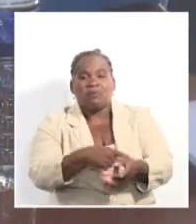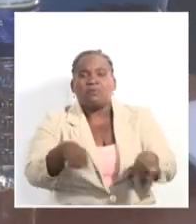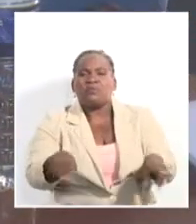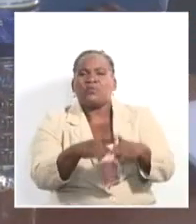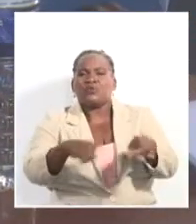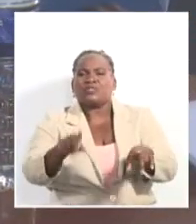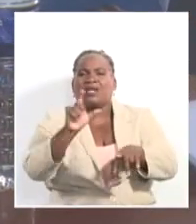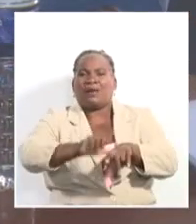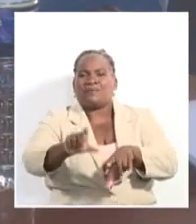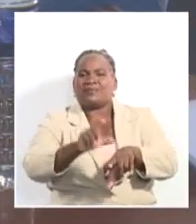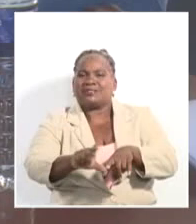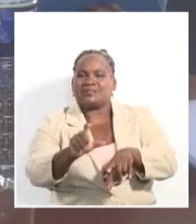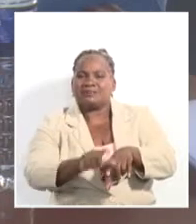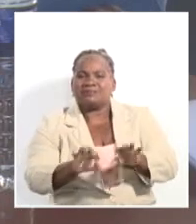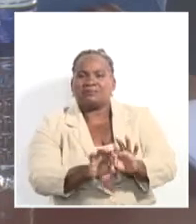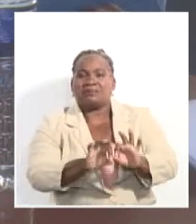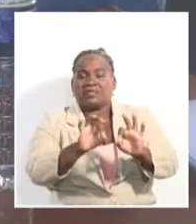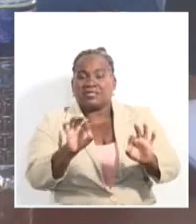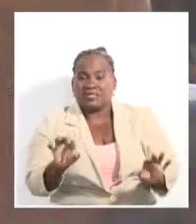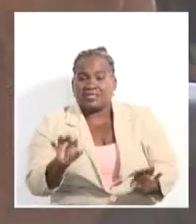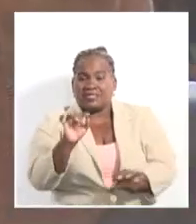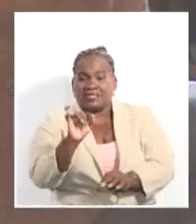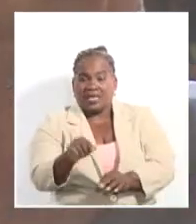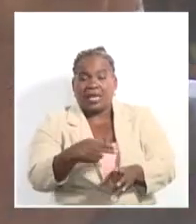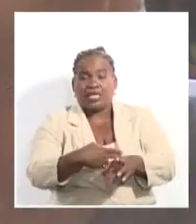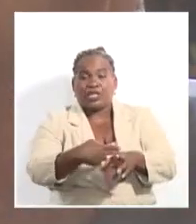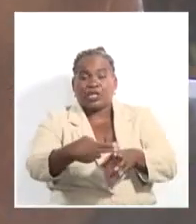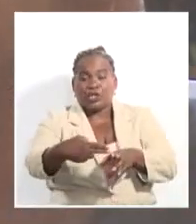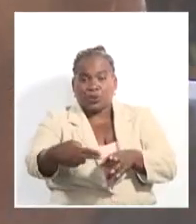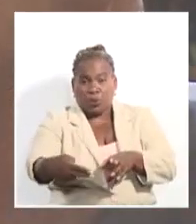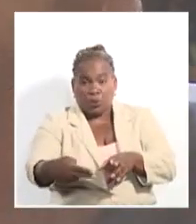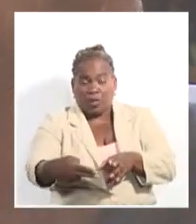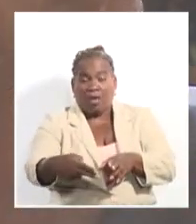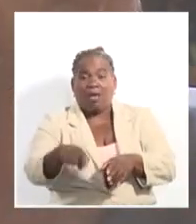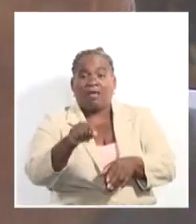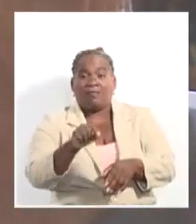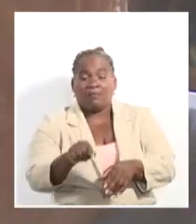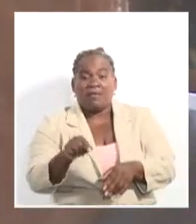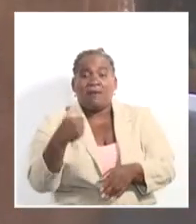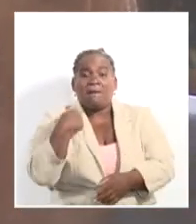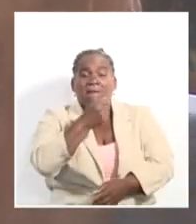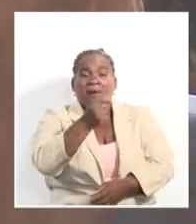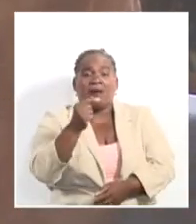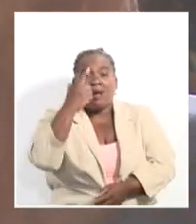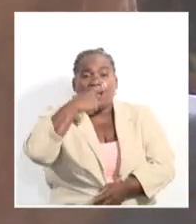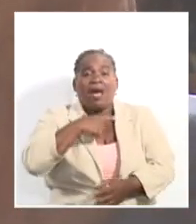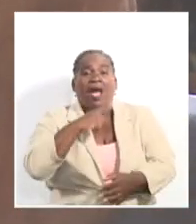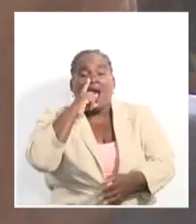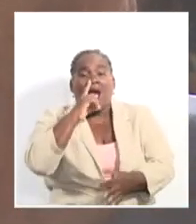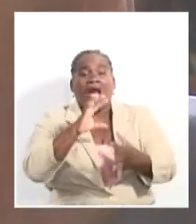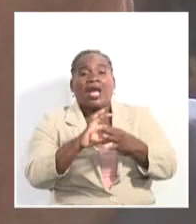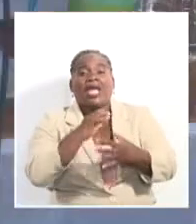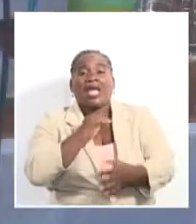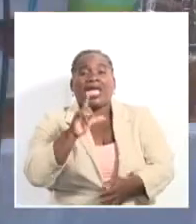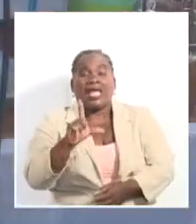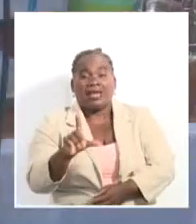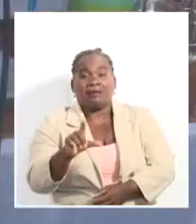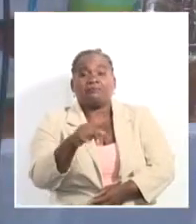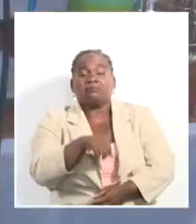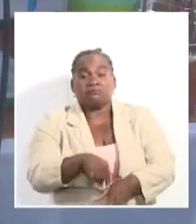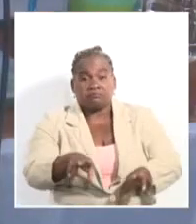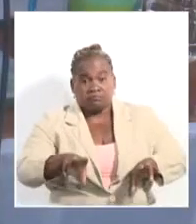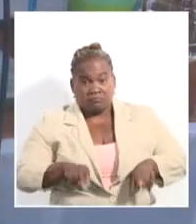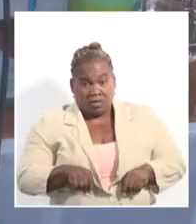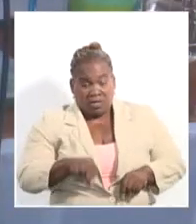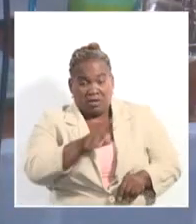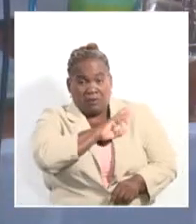campesina, en especial el protagonismo e historia de la figura y legado del maestro Ángel Morán Paz, quien asumió la responsabilidad de ser